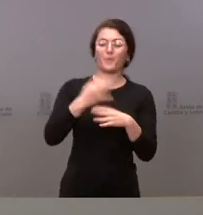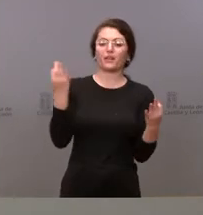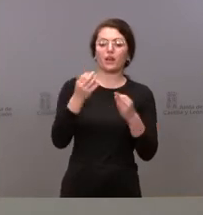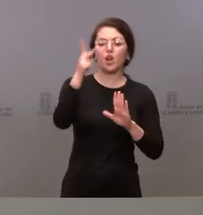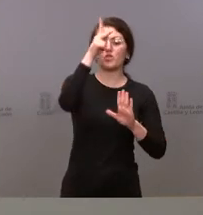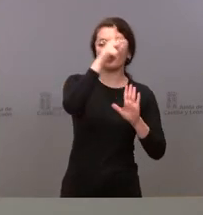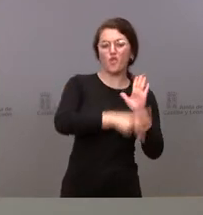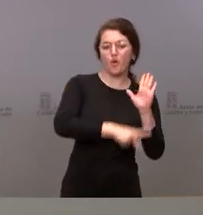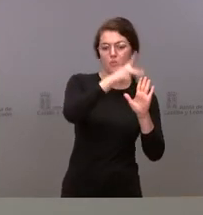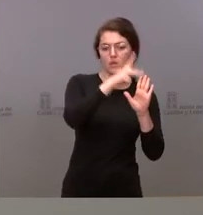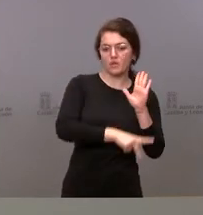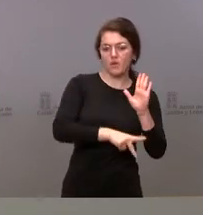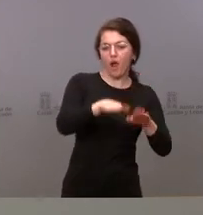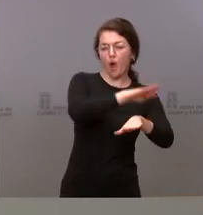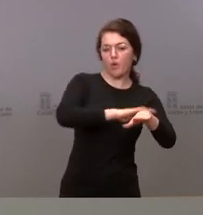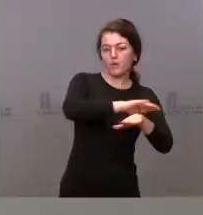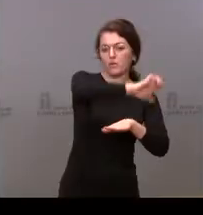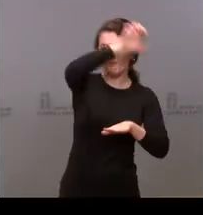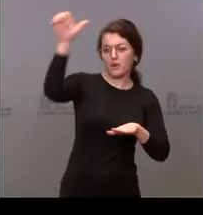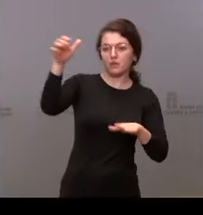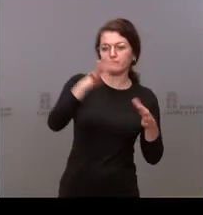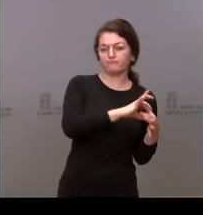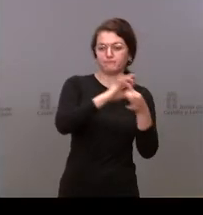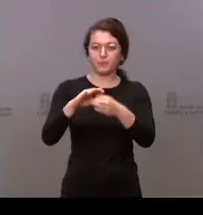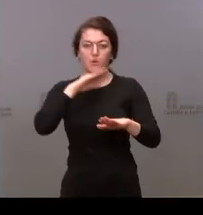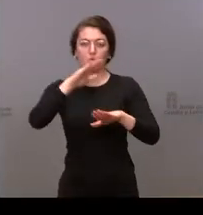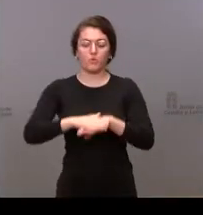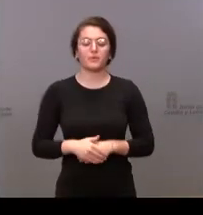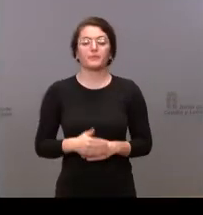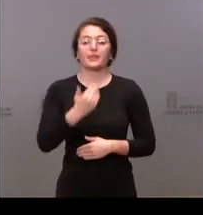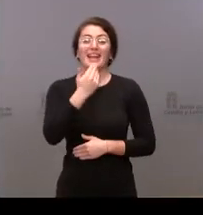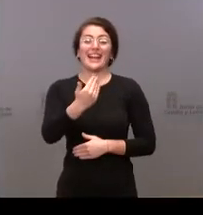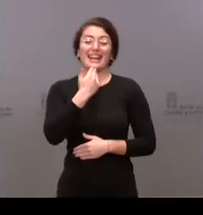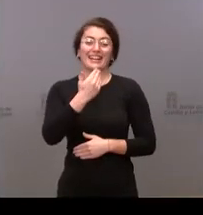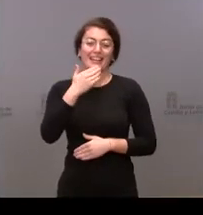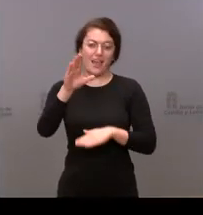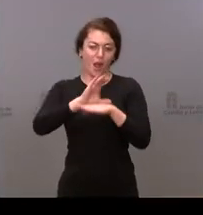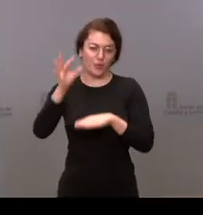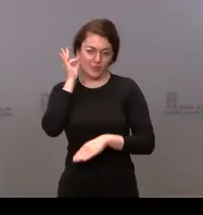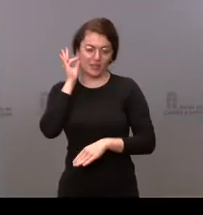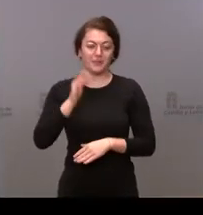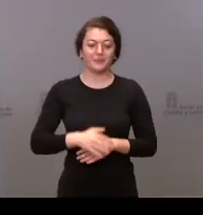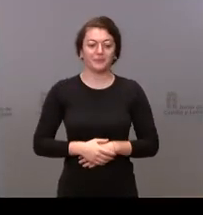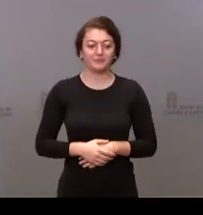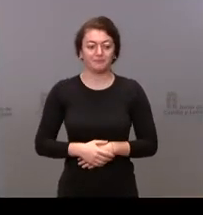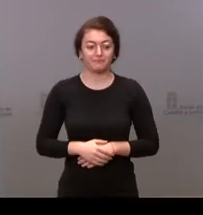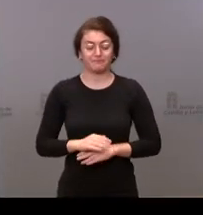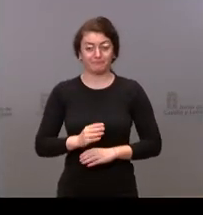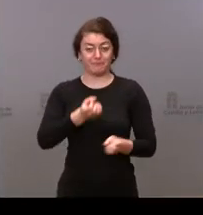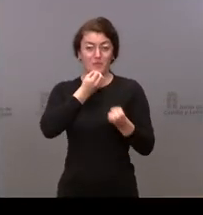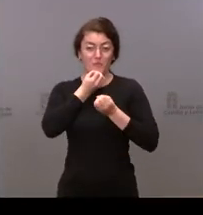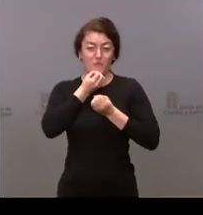derivando desde el Gobierno de España. Muchas gracias, consejera. Dos informaciones